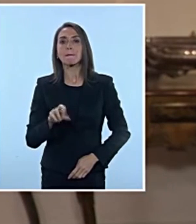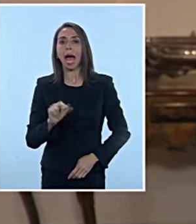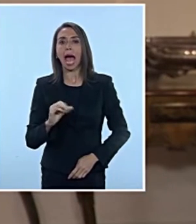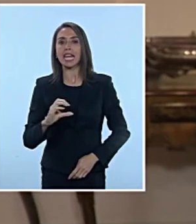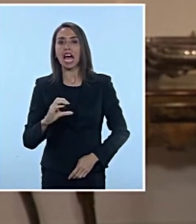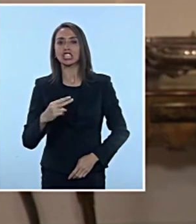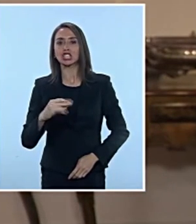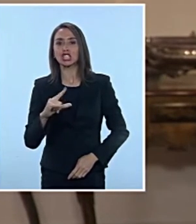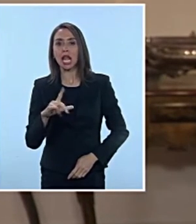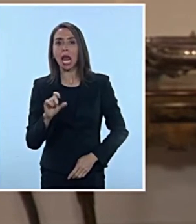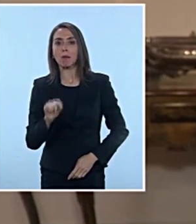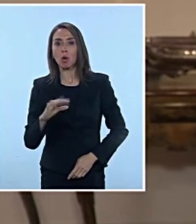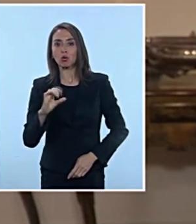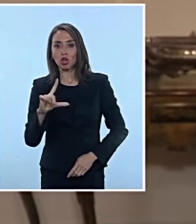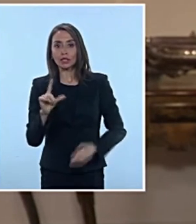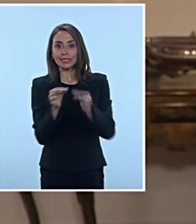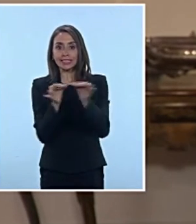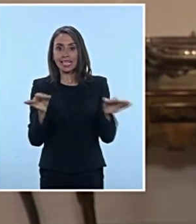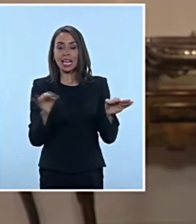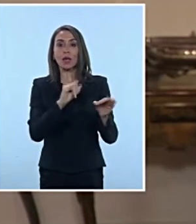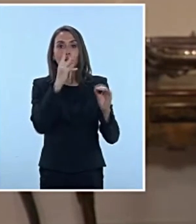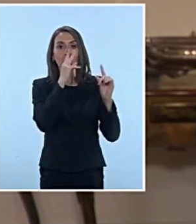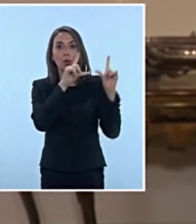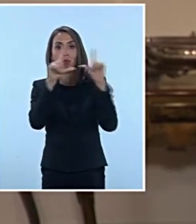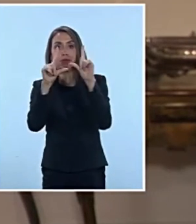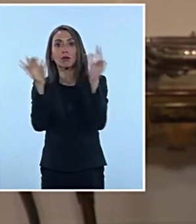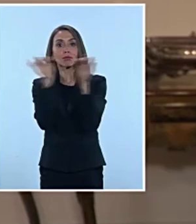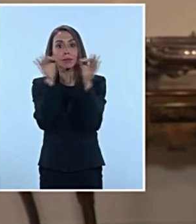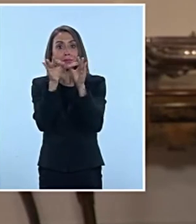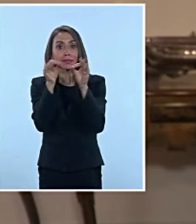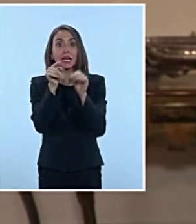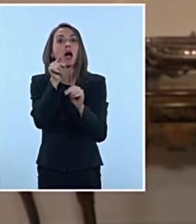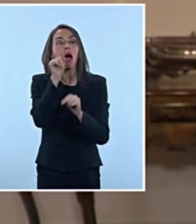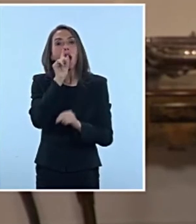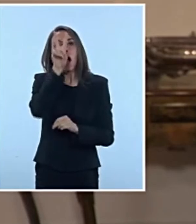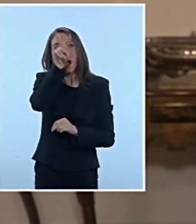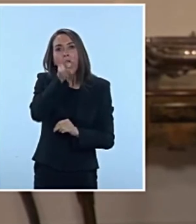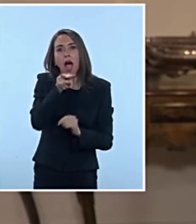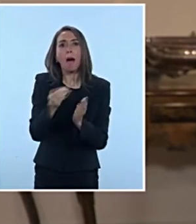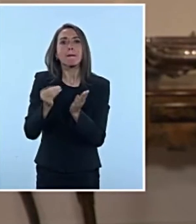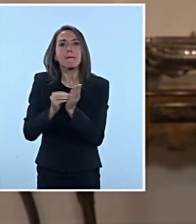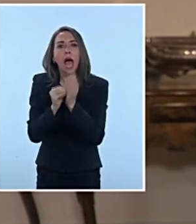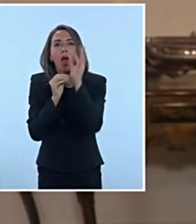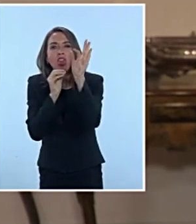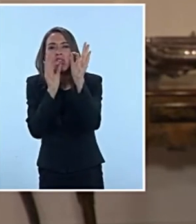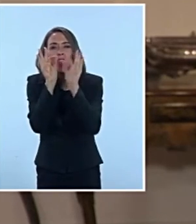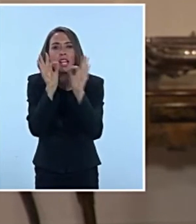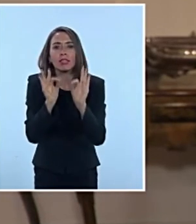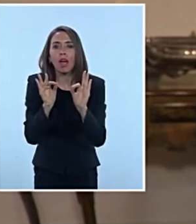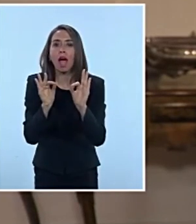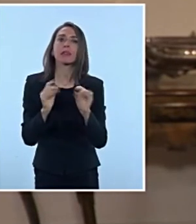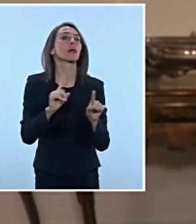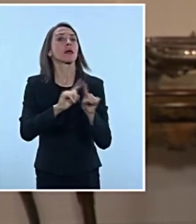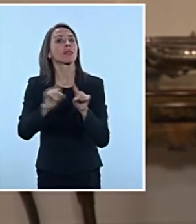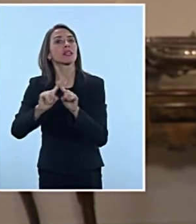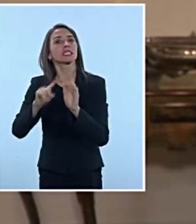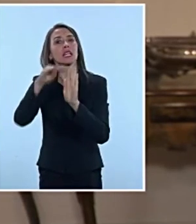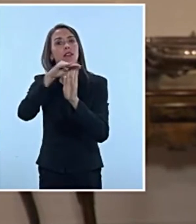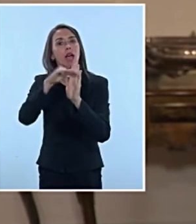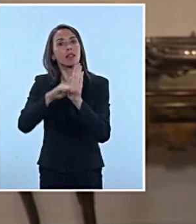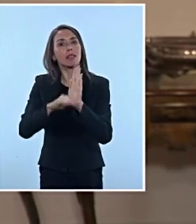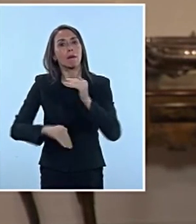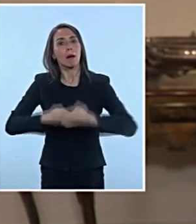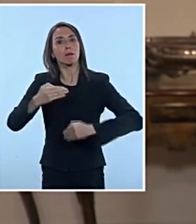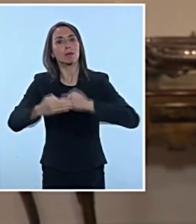y en la infografía que veremos a continuación, ustedes encontrarán mayores detalles acerca de las diferentes etapas de este